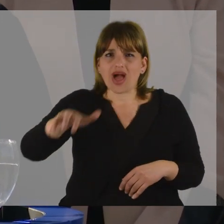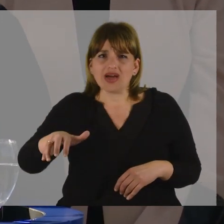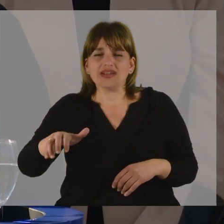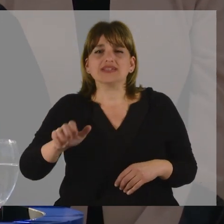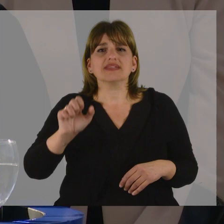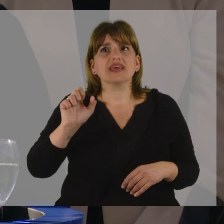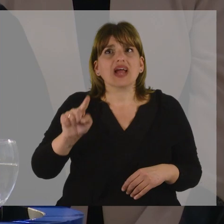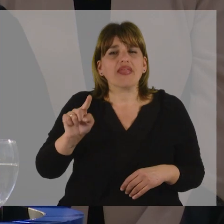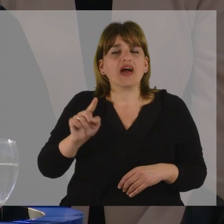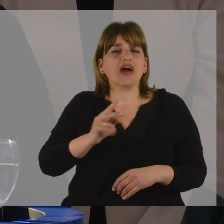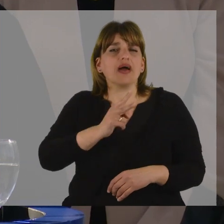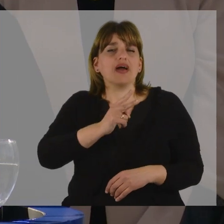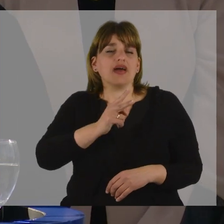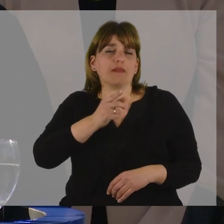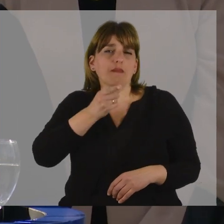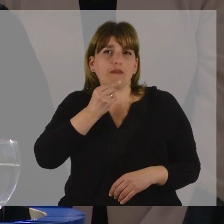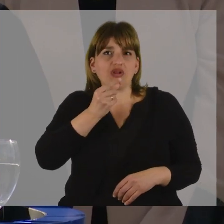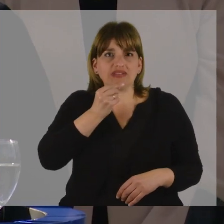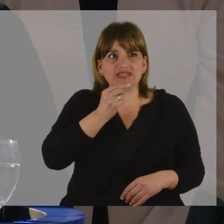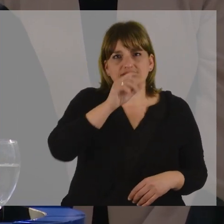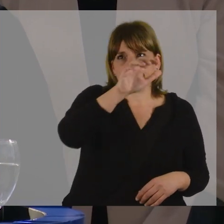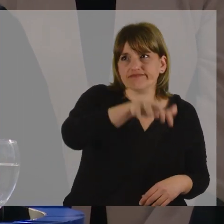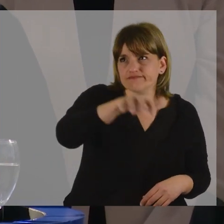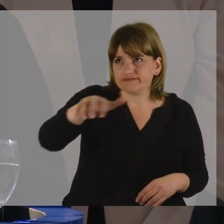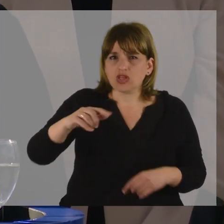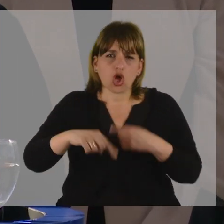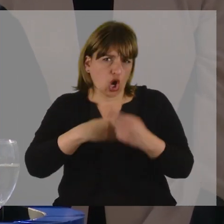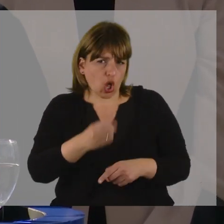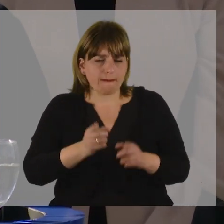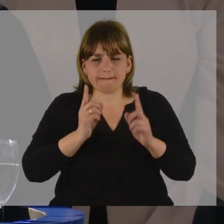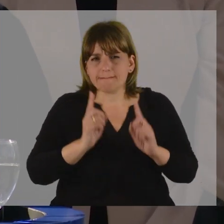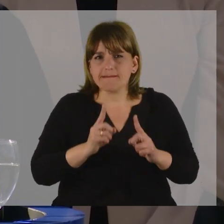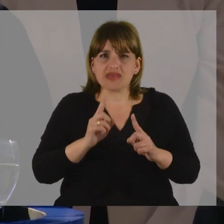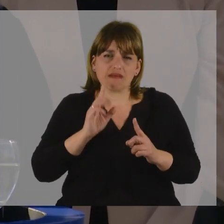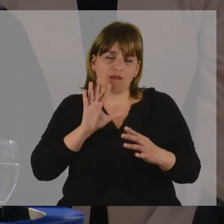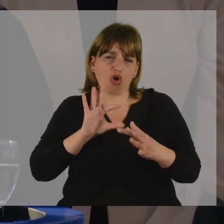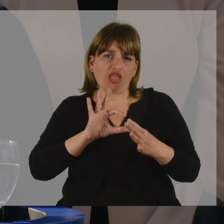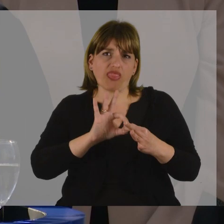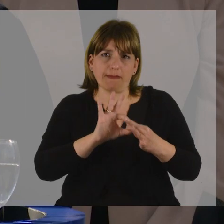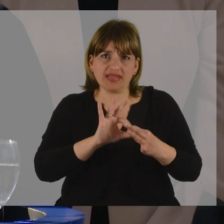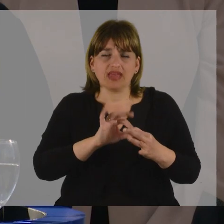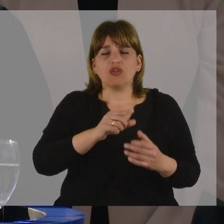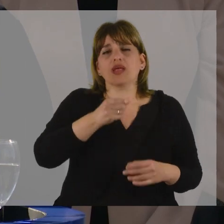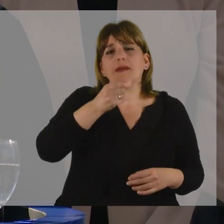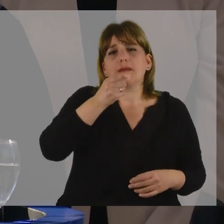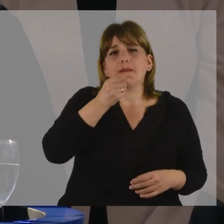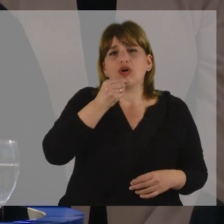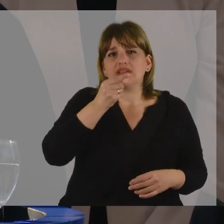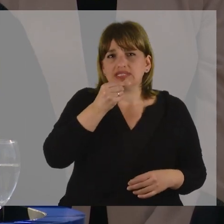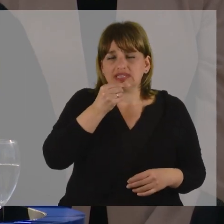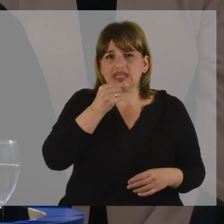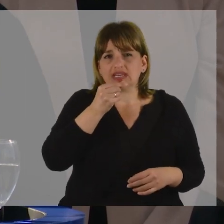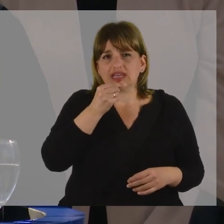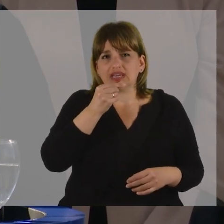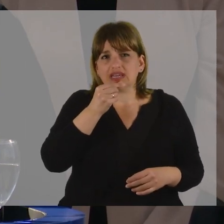VEPRA de cada jefatura de policía que van a seguir dependiendo de las jefaturas de